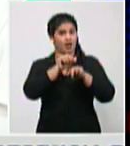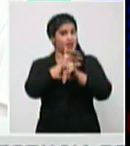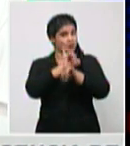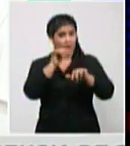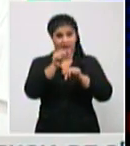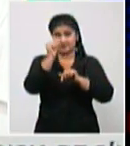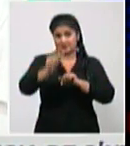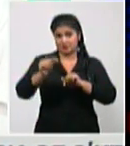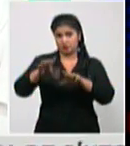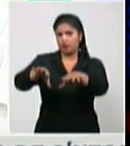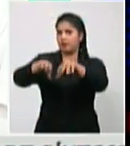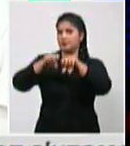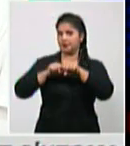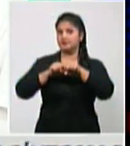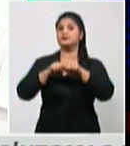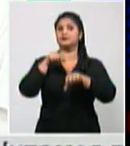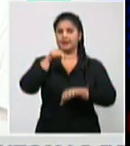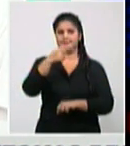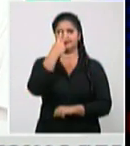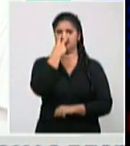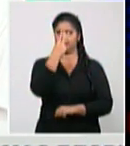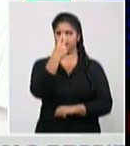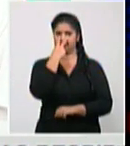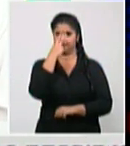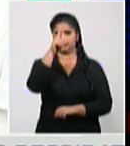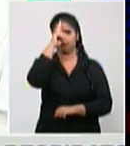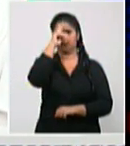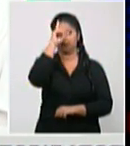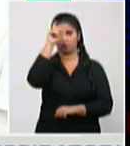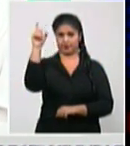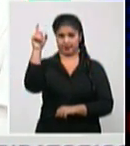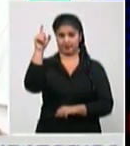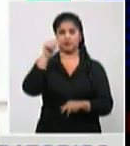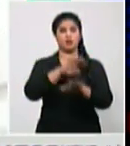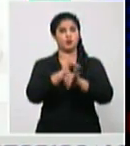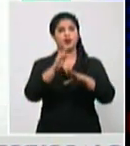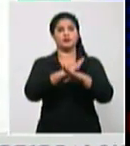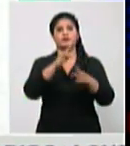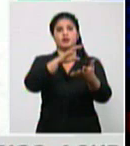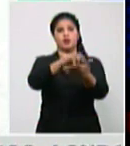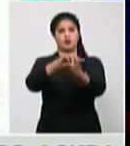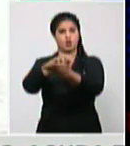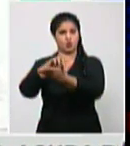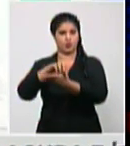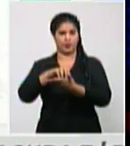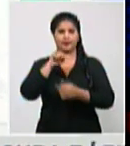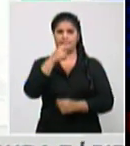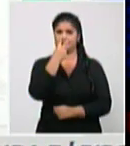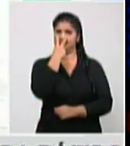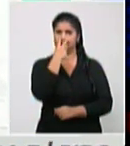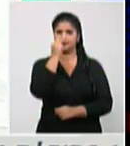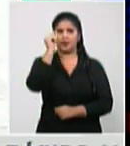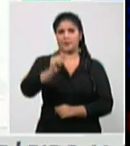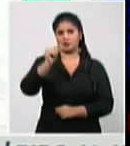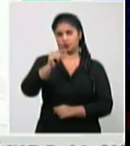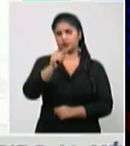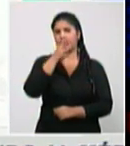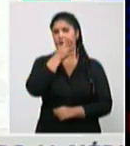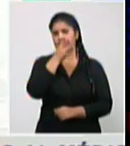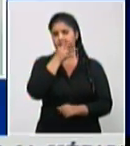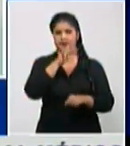y es lo que ha posibilitado no sé Lilian si se puede poner el gráfico de las barras verdes que ahorita lo pusiste